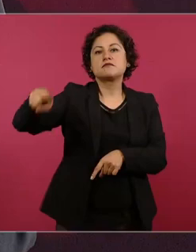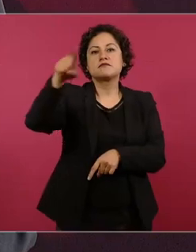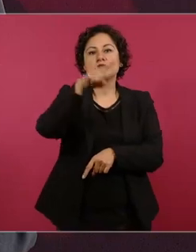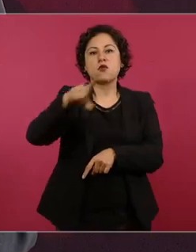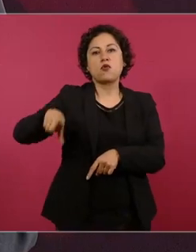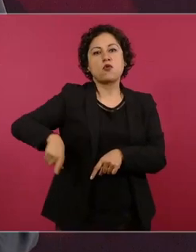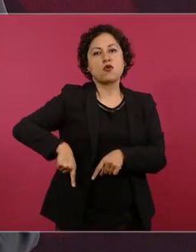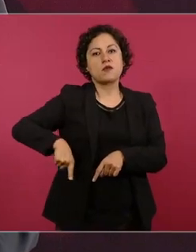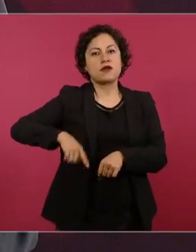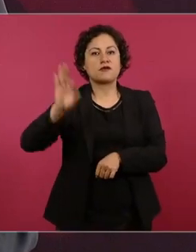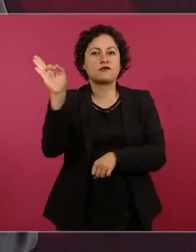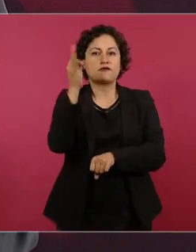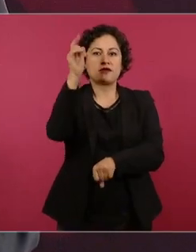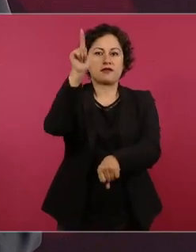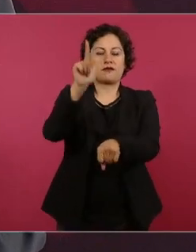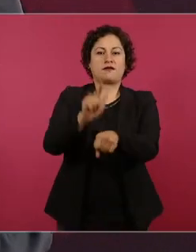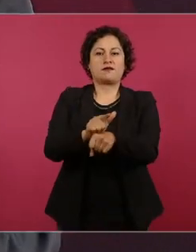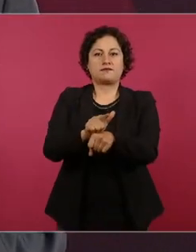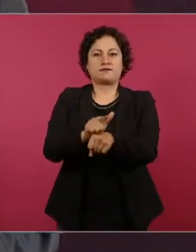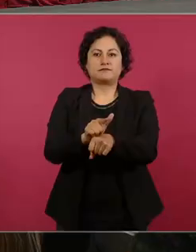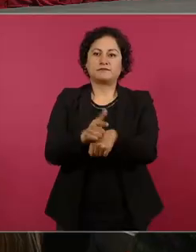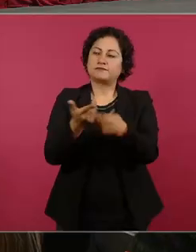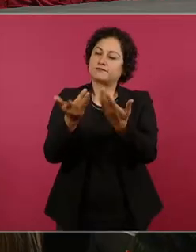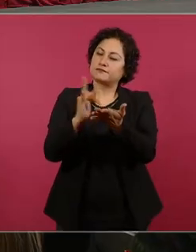que Dios los bendiga